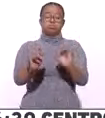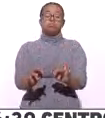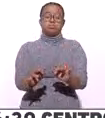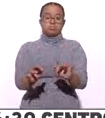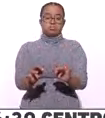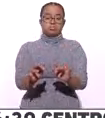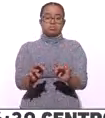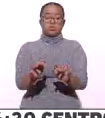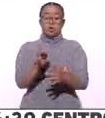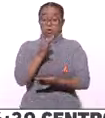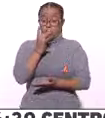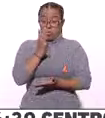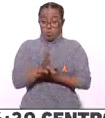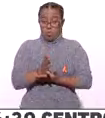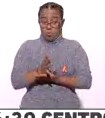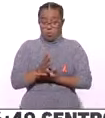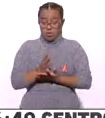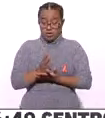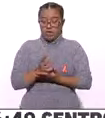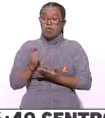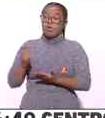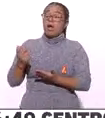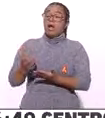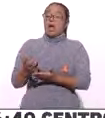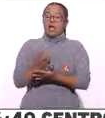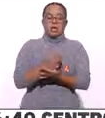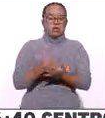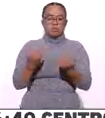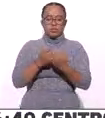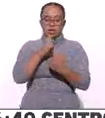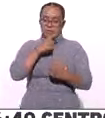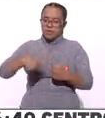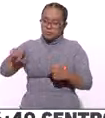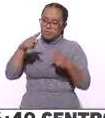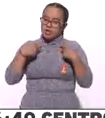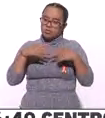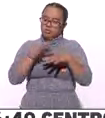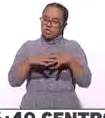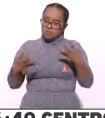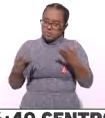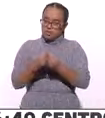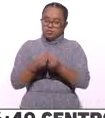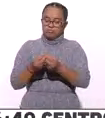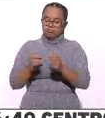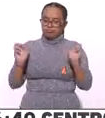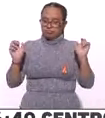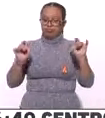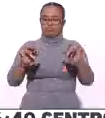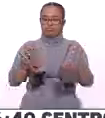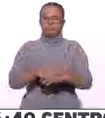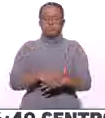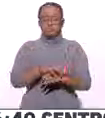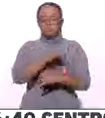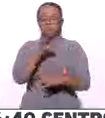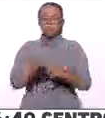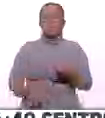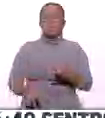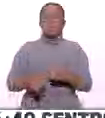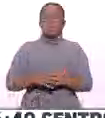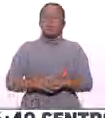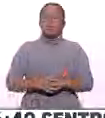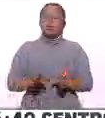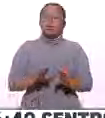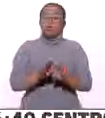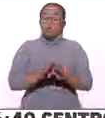manera no solamente genera derrame económica, sino también integración de la sociedad. Ya por último, José de Jesús, en cuanto andan las